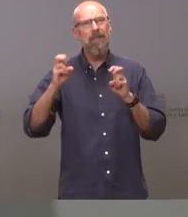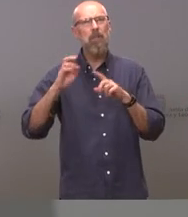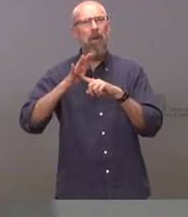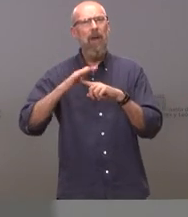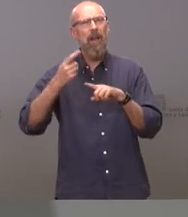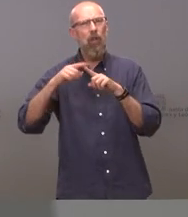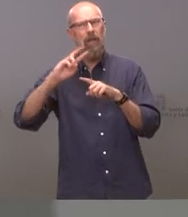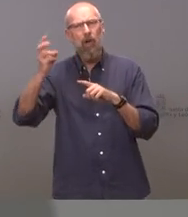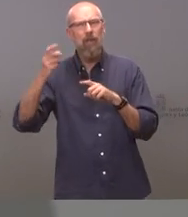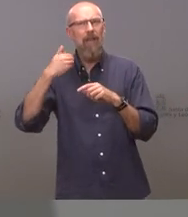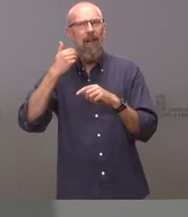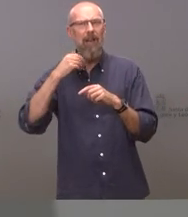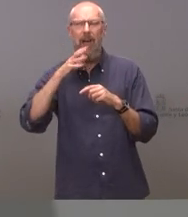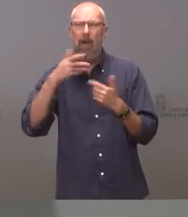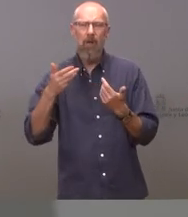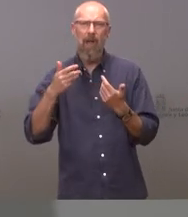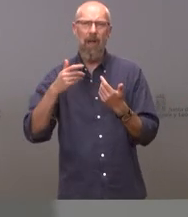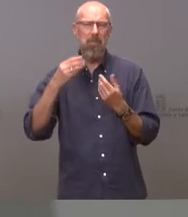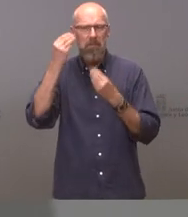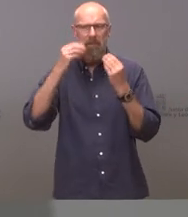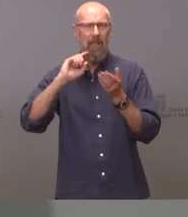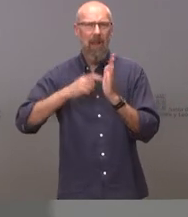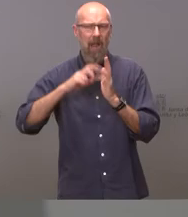tenemos planteada ninguna moratoria en este momento